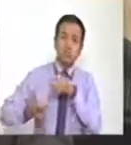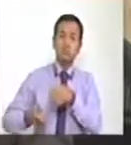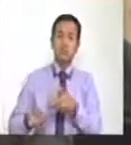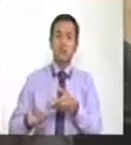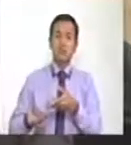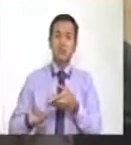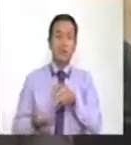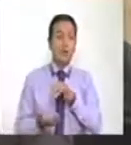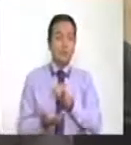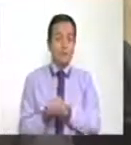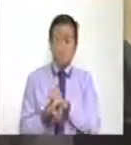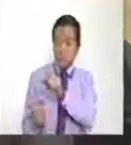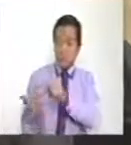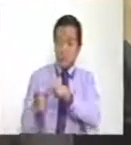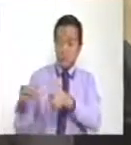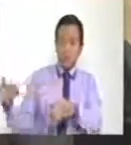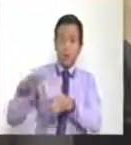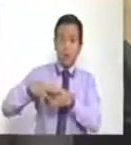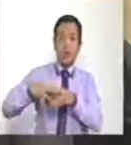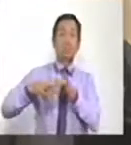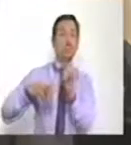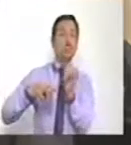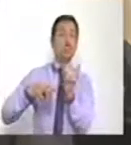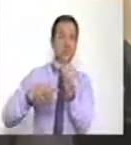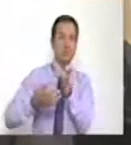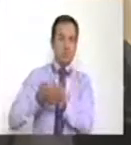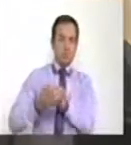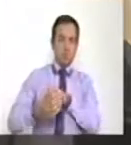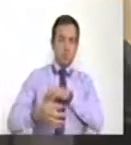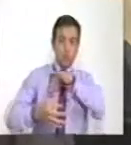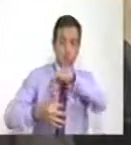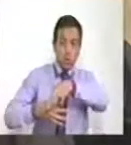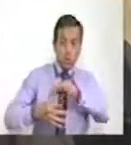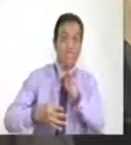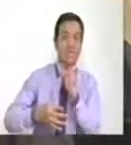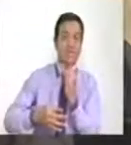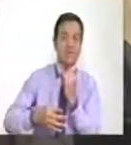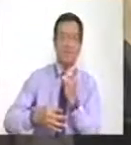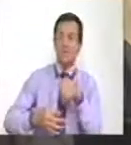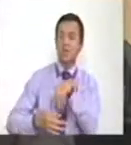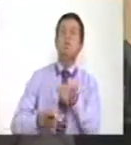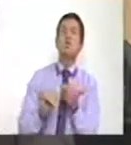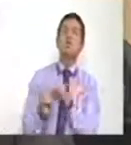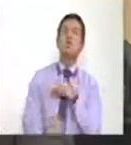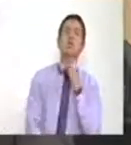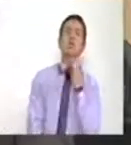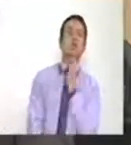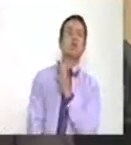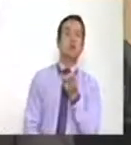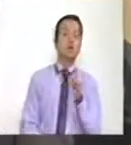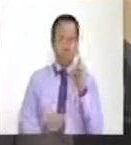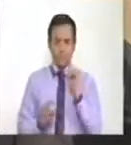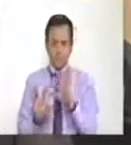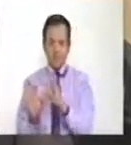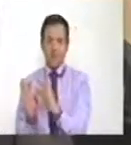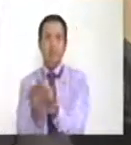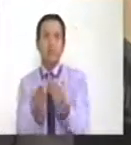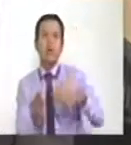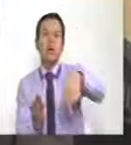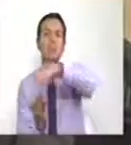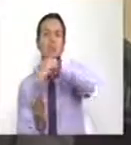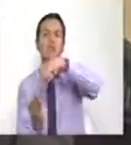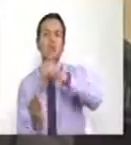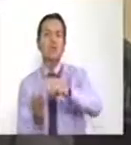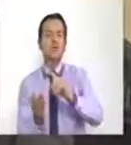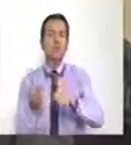plebiscito. ¿Por qué no hacen un gesto humanitario con las familias que tienen a sus hijos en las drogas